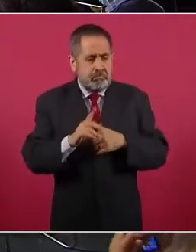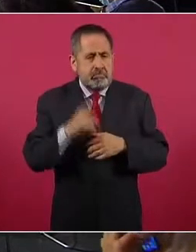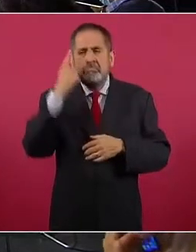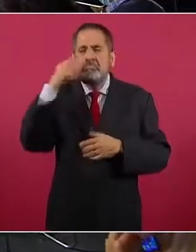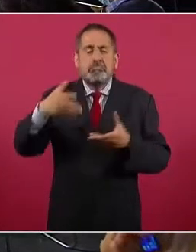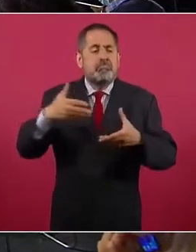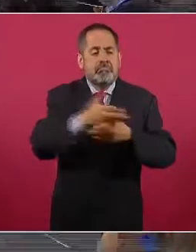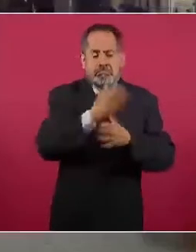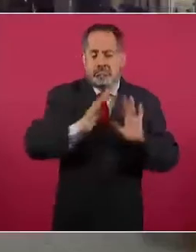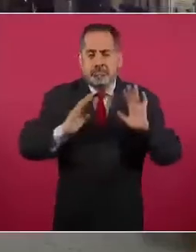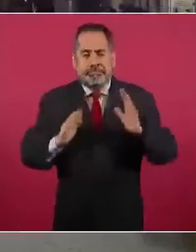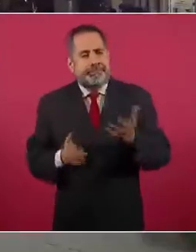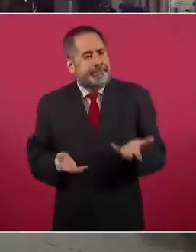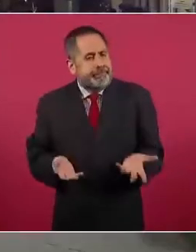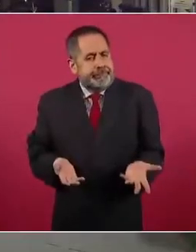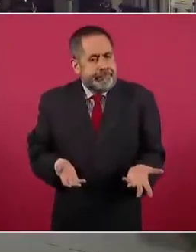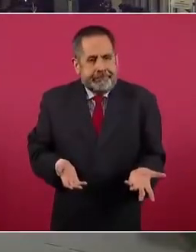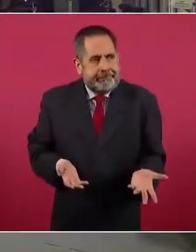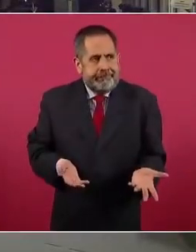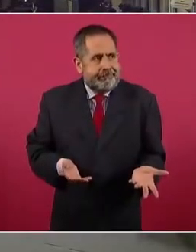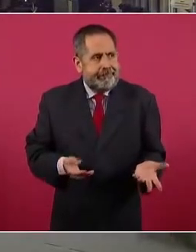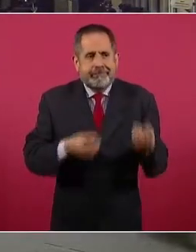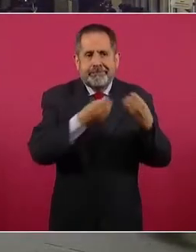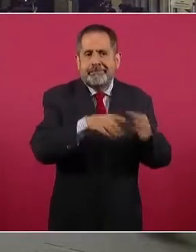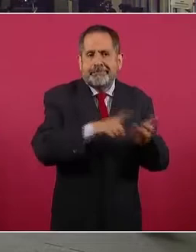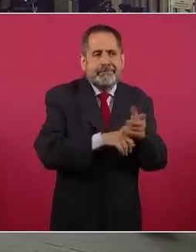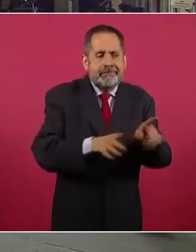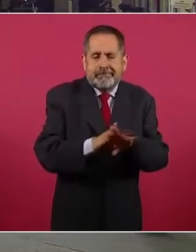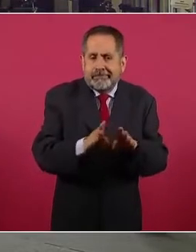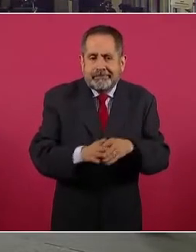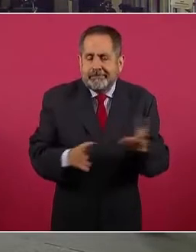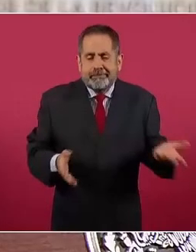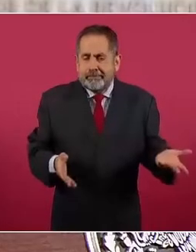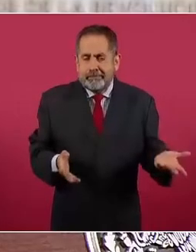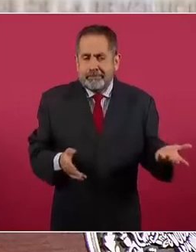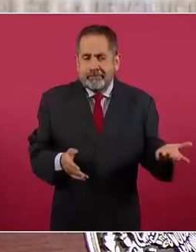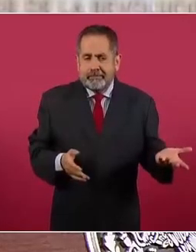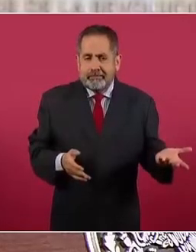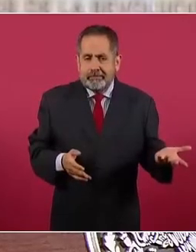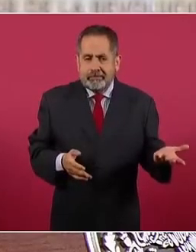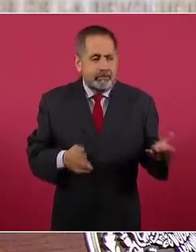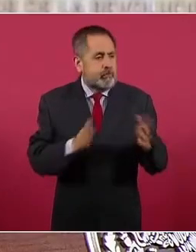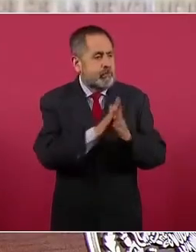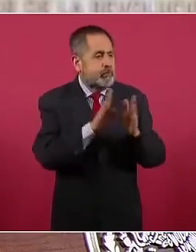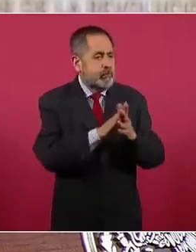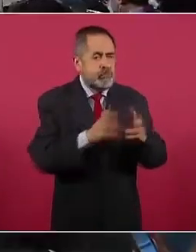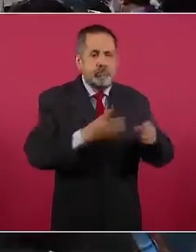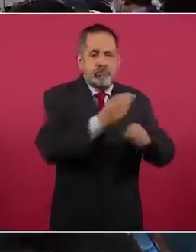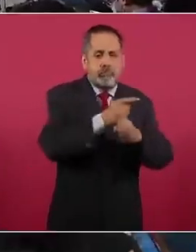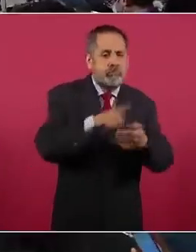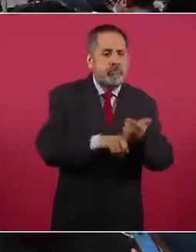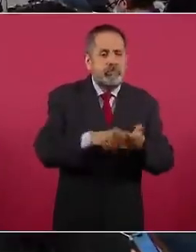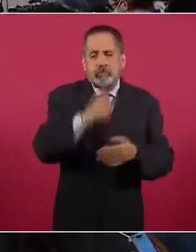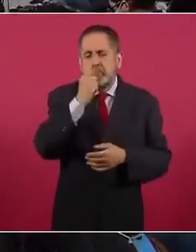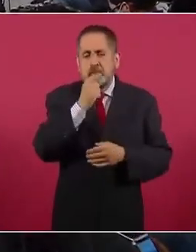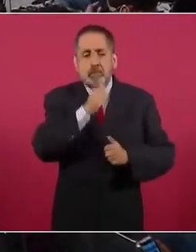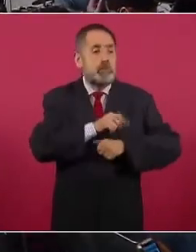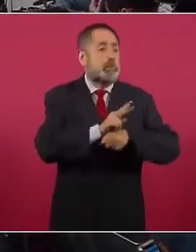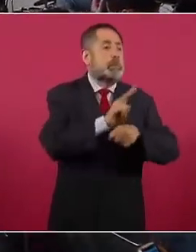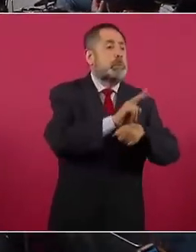intervenimos? Bueno, ¿y cómo resuelven con los custodios